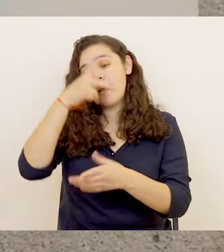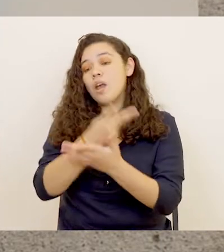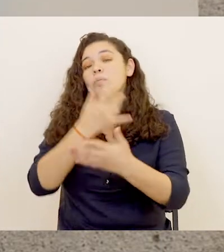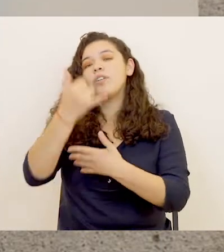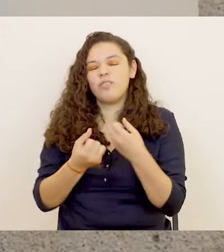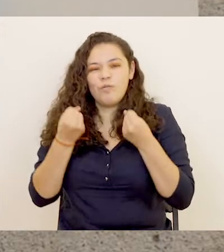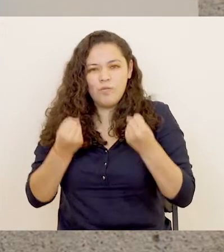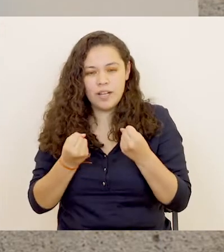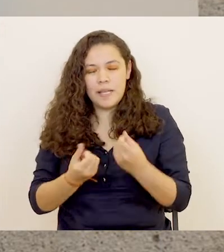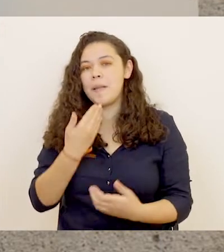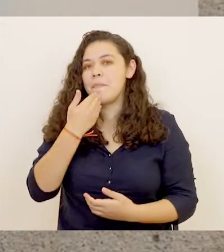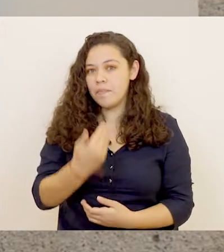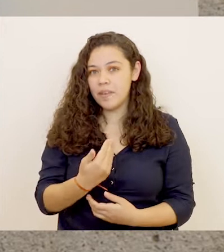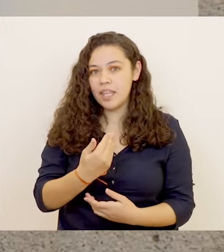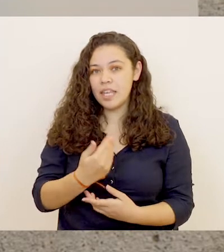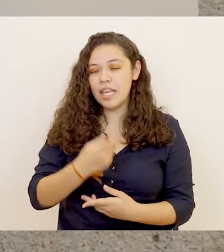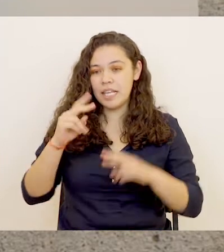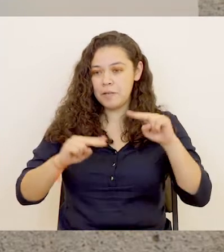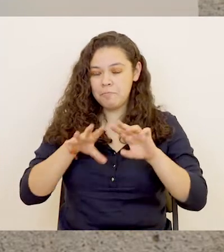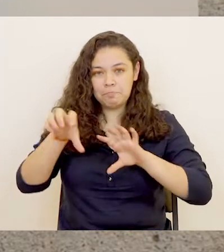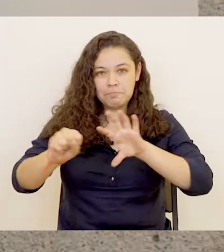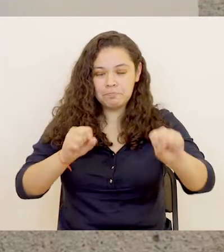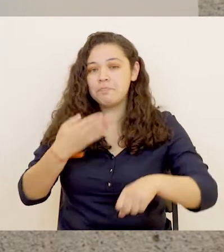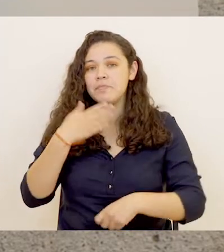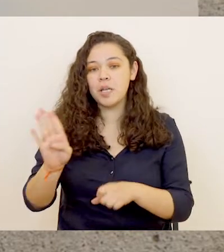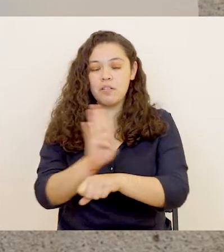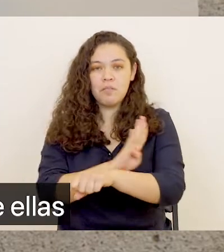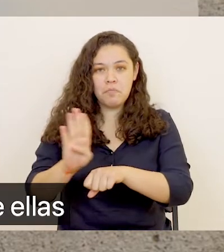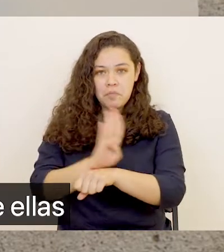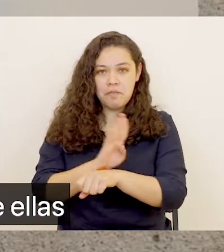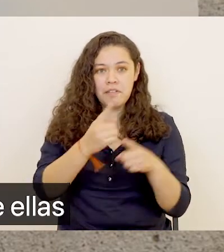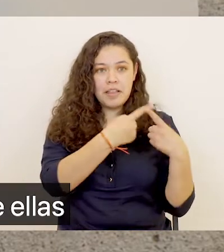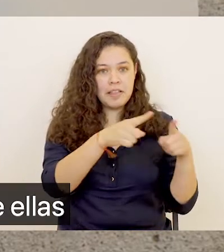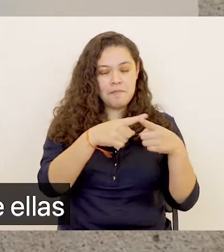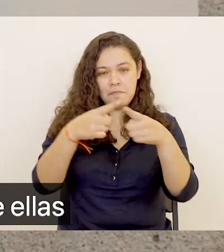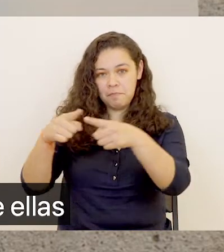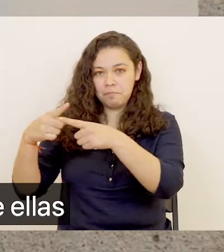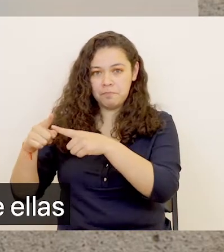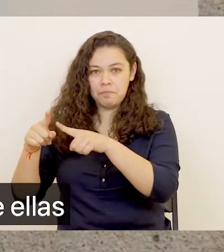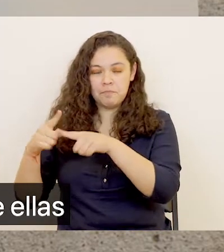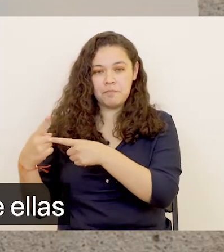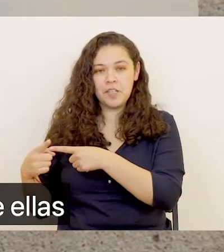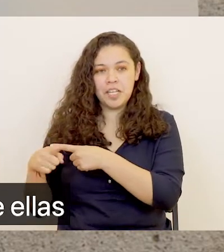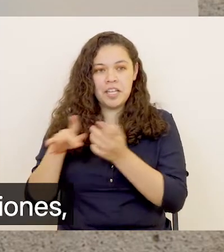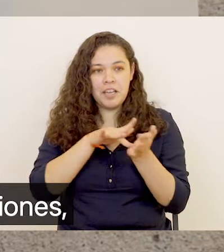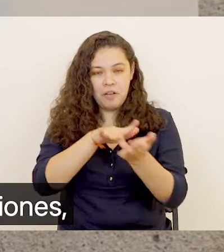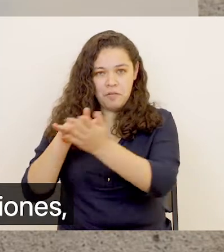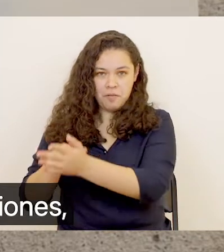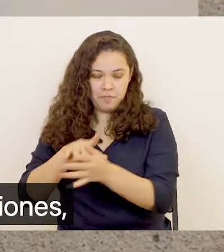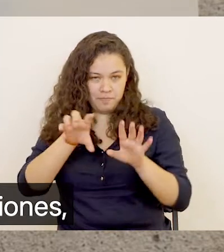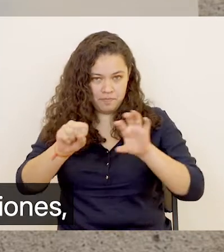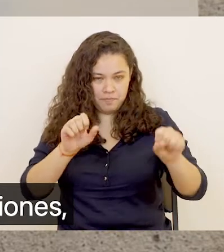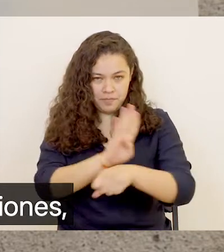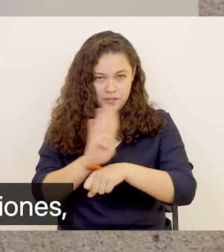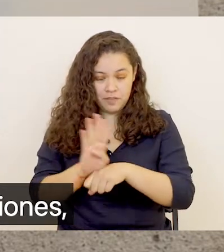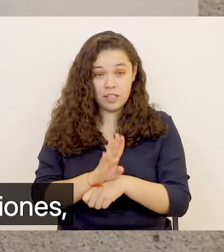proyectos sólidos, firmes y de alto impacto que lleven beneficios a las diferentes causas con las que trabajan cada una de ellas. A la